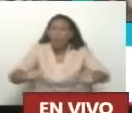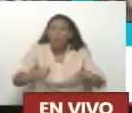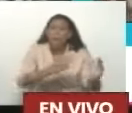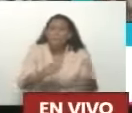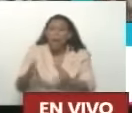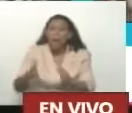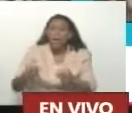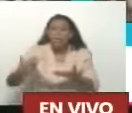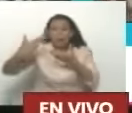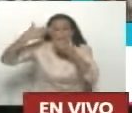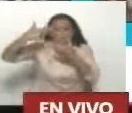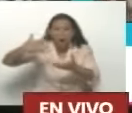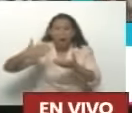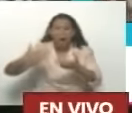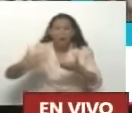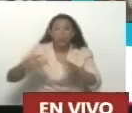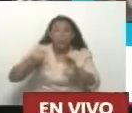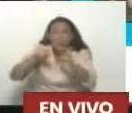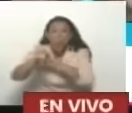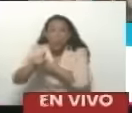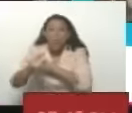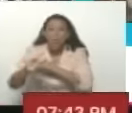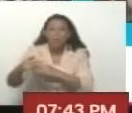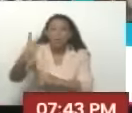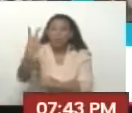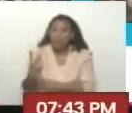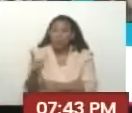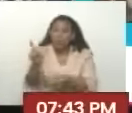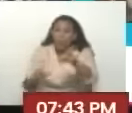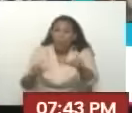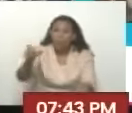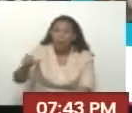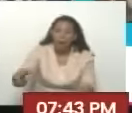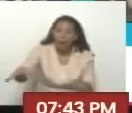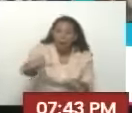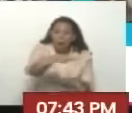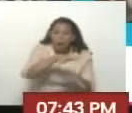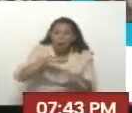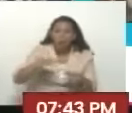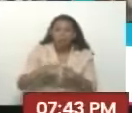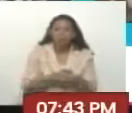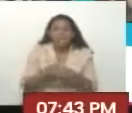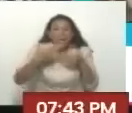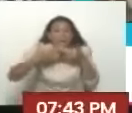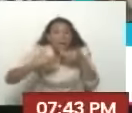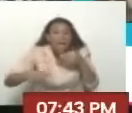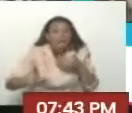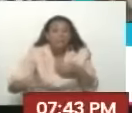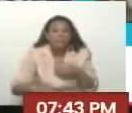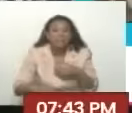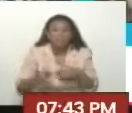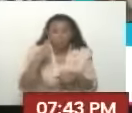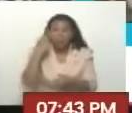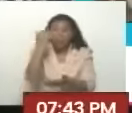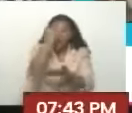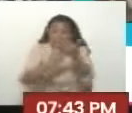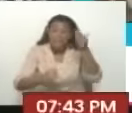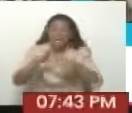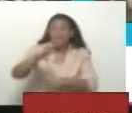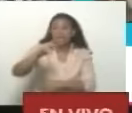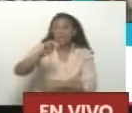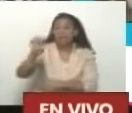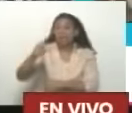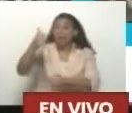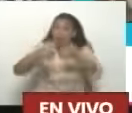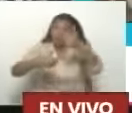terrorista Urdido Por unos Deceptores Al parecer Y más recientemente El día en que usted Fue a inscribir Su